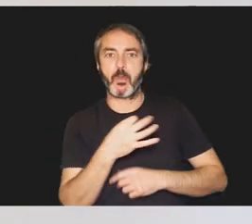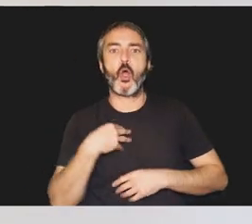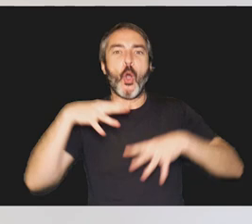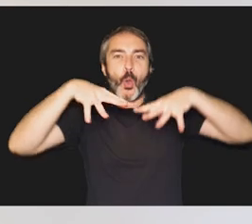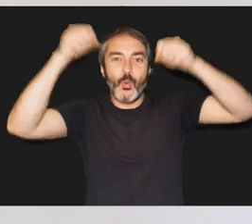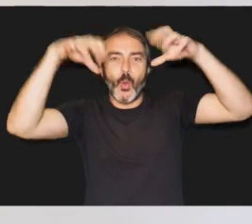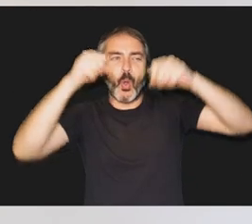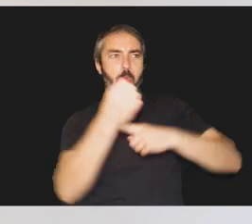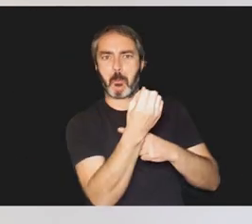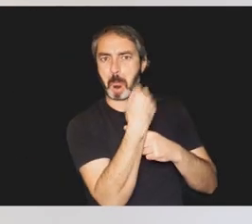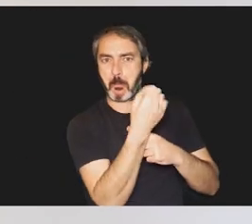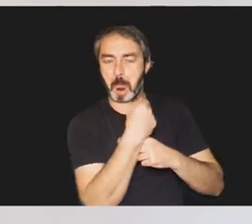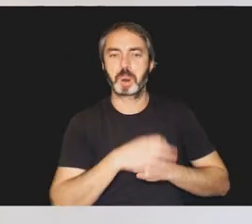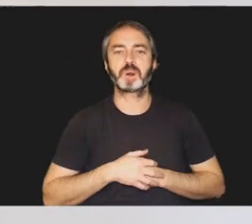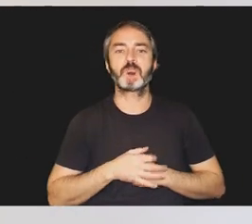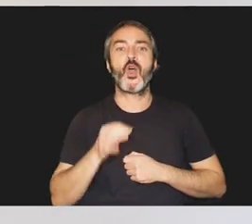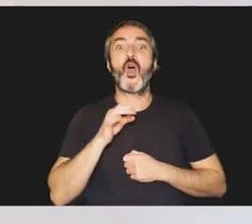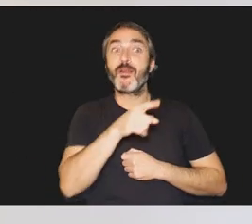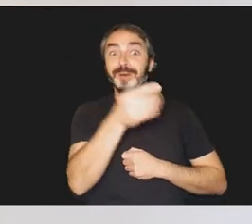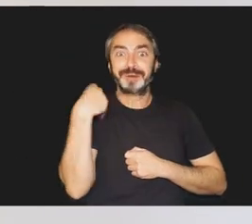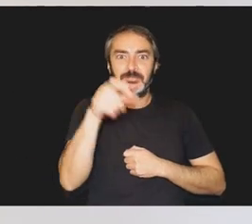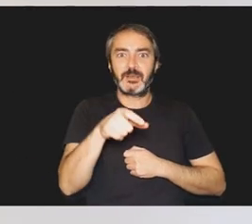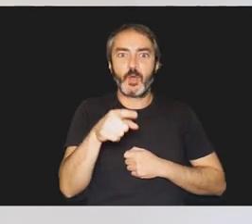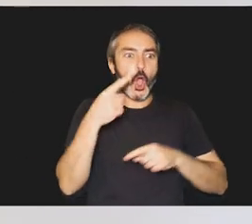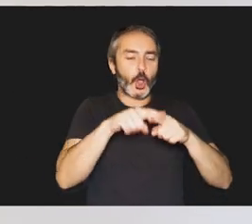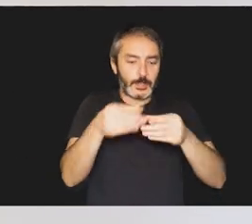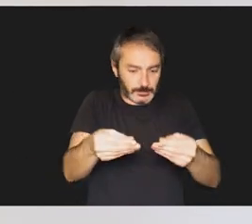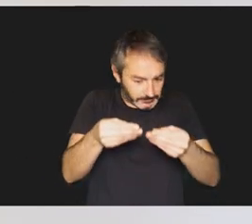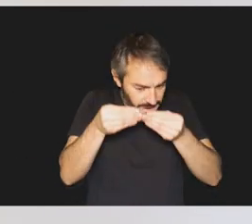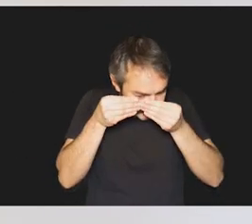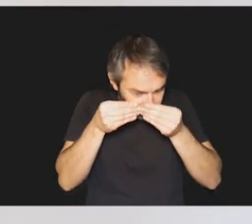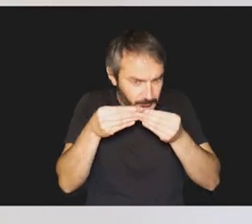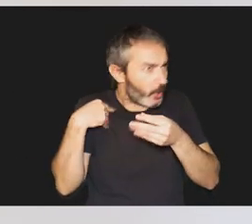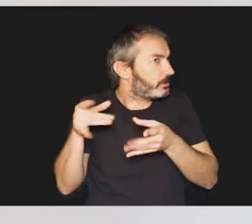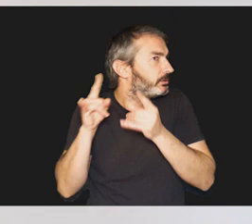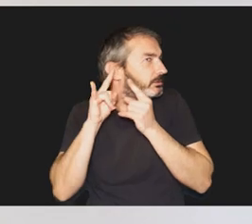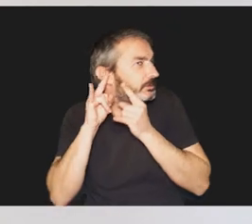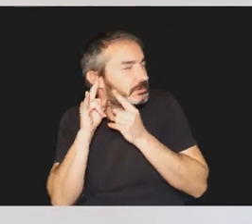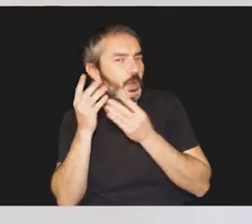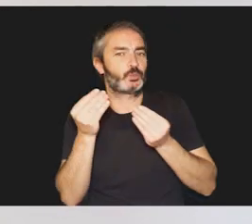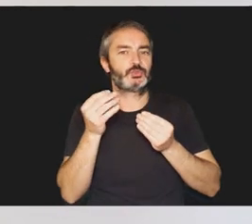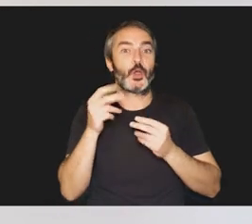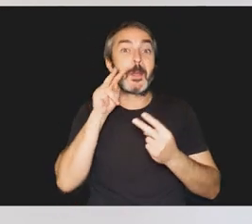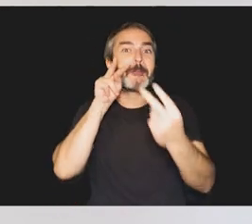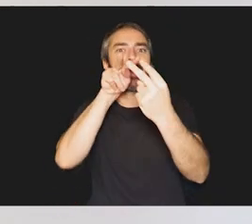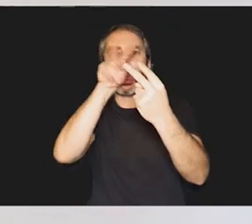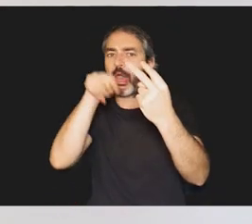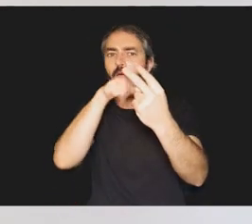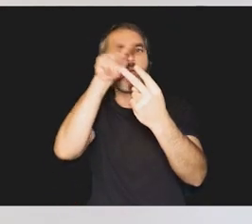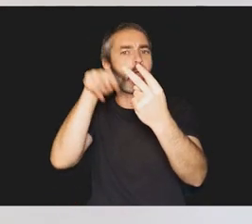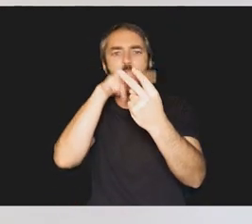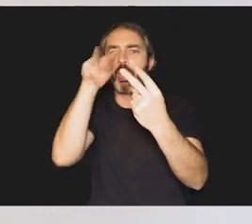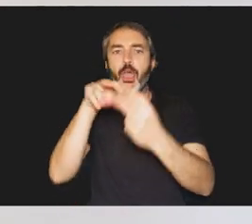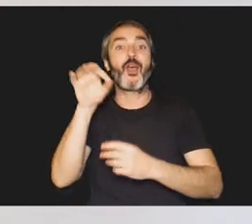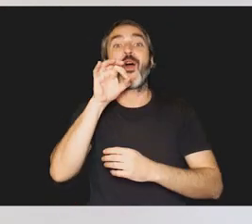apagas o enciendes la luz. Se acerquen mucho los objetos para verlos bien y escuchar los sonidos. No te mire a los ojos cuando le